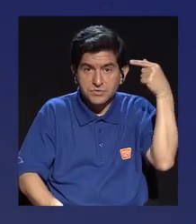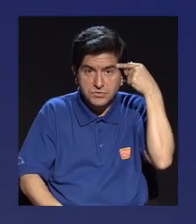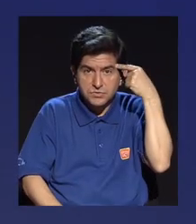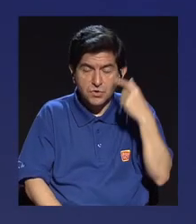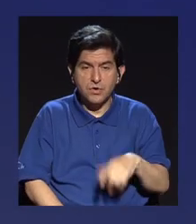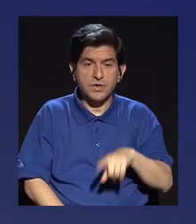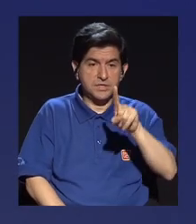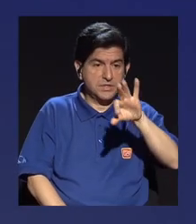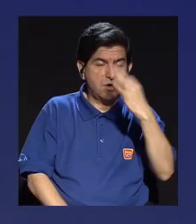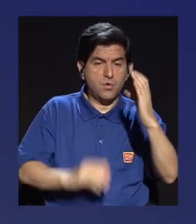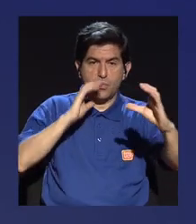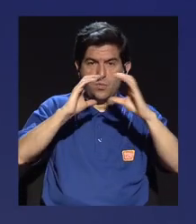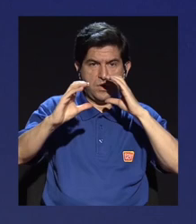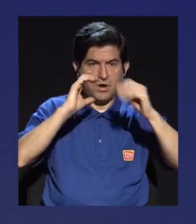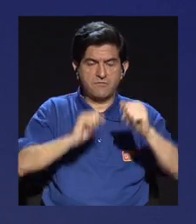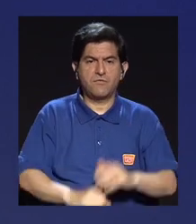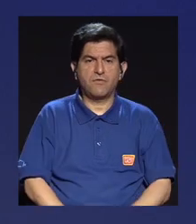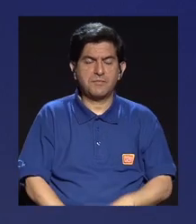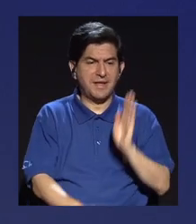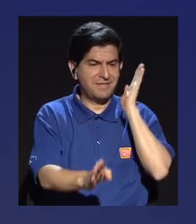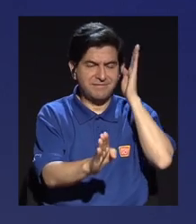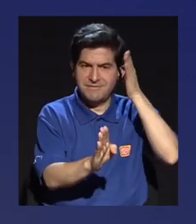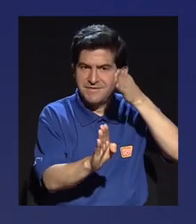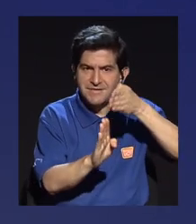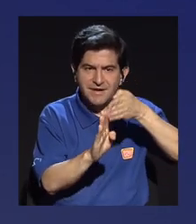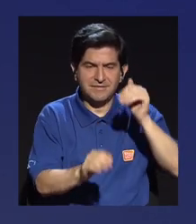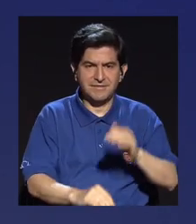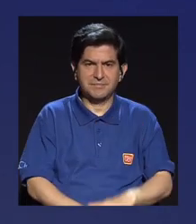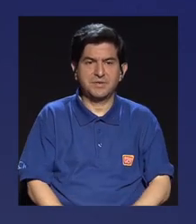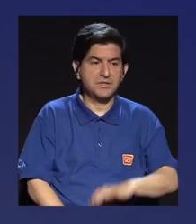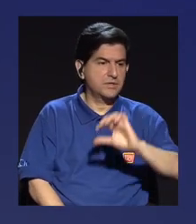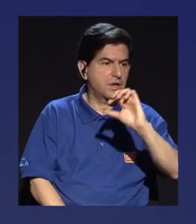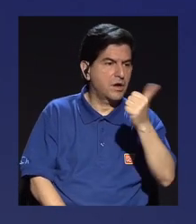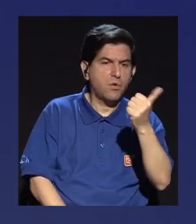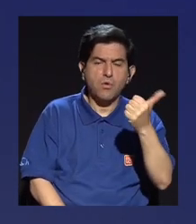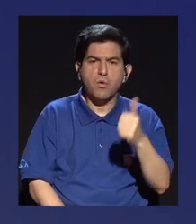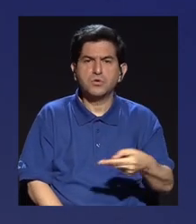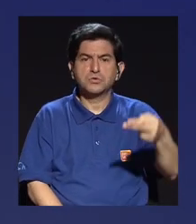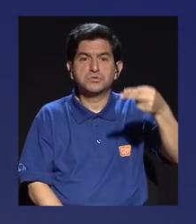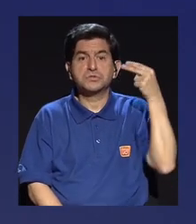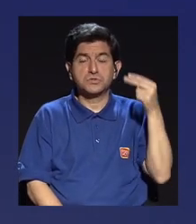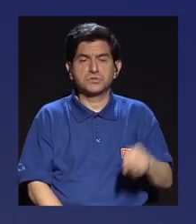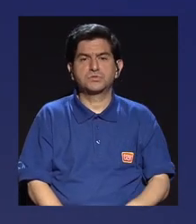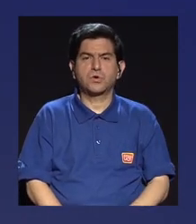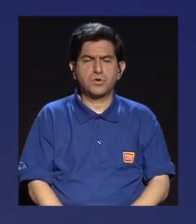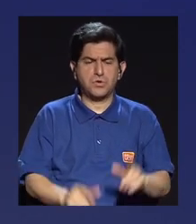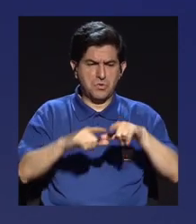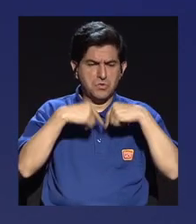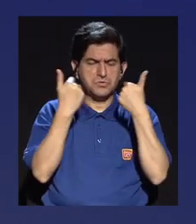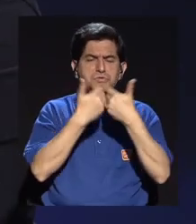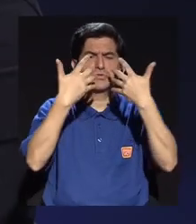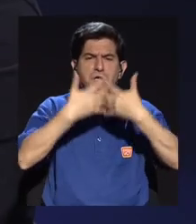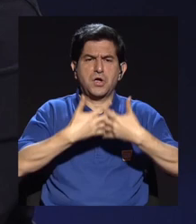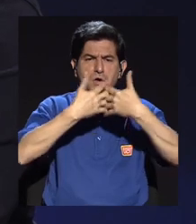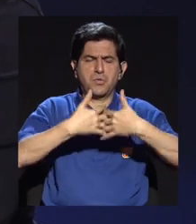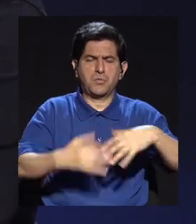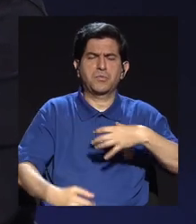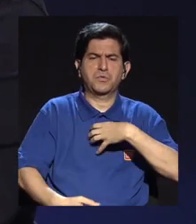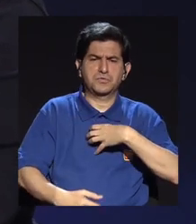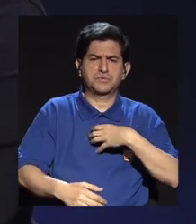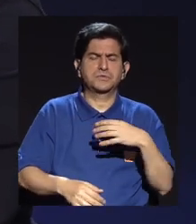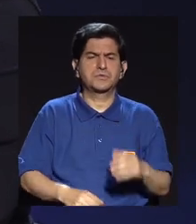hacia un medio de comunicación tan directo, con otros medios históricos que pertenecen a grupos empresariales o que